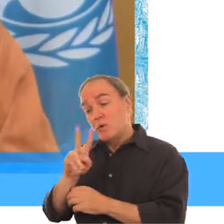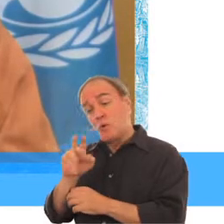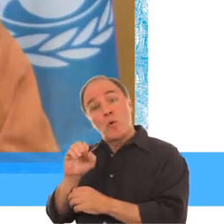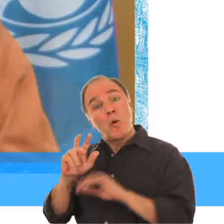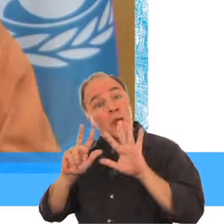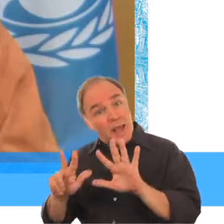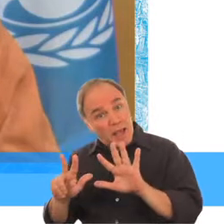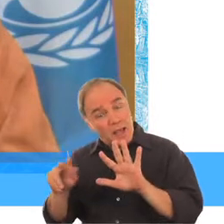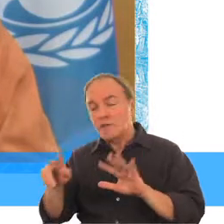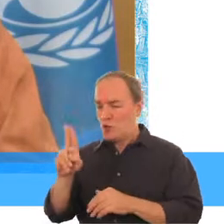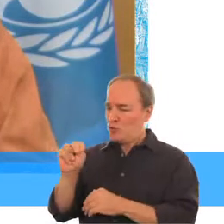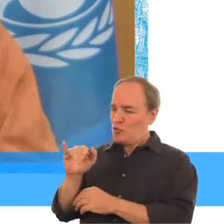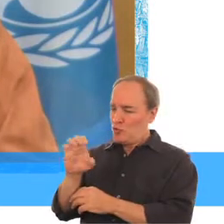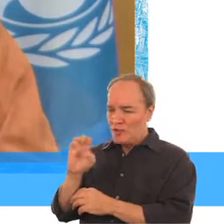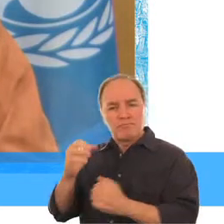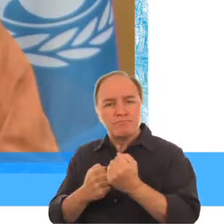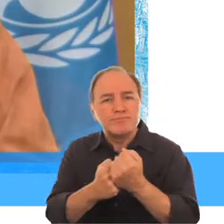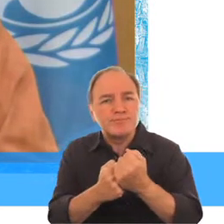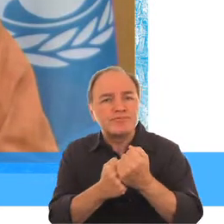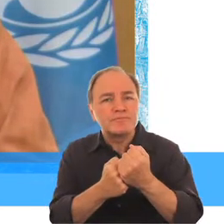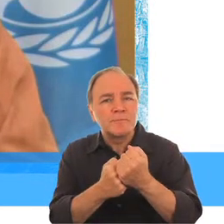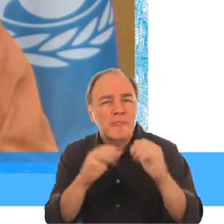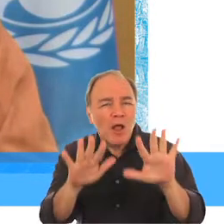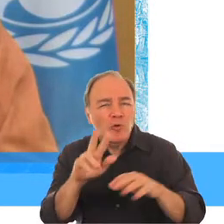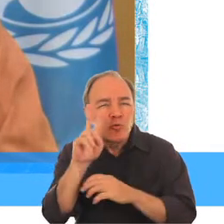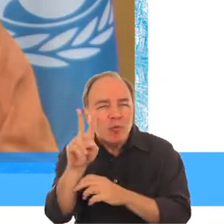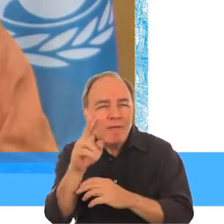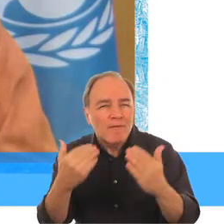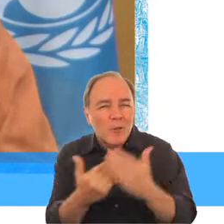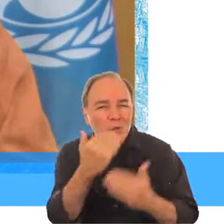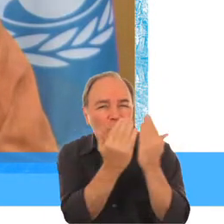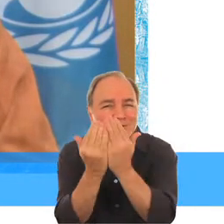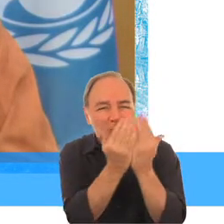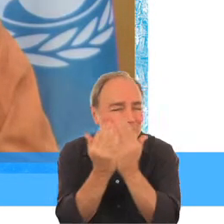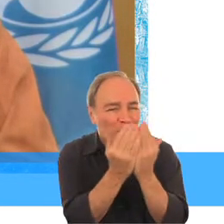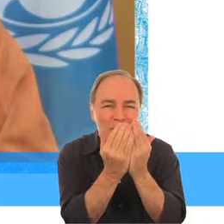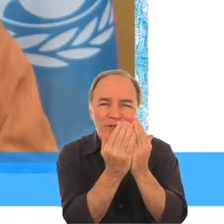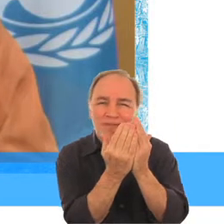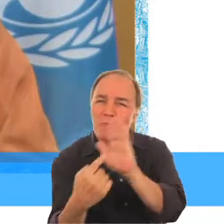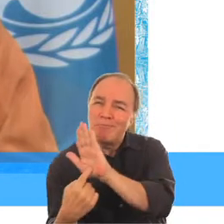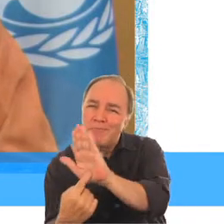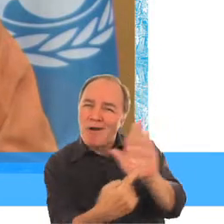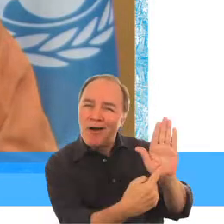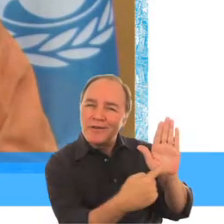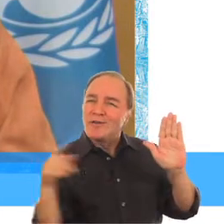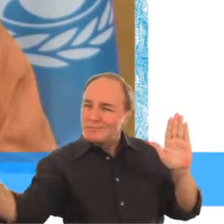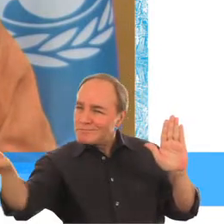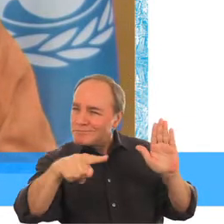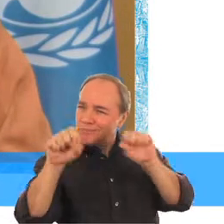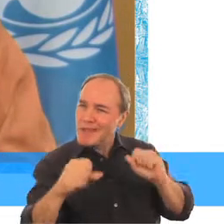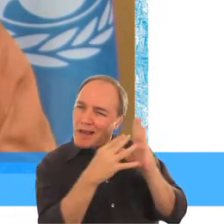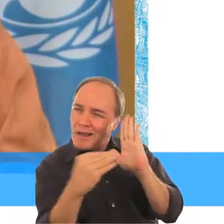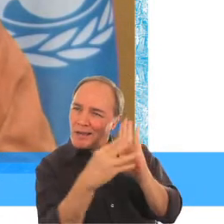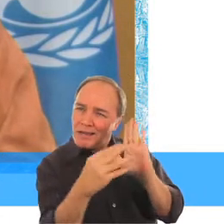Desde 2001 hasta 2008, con el apoyo de UNICEF, se han creado dos escuelas inclusivas modelo mediante un programa de capacitación